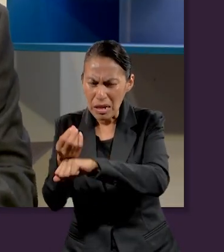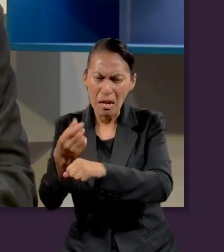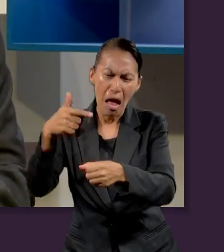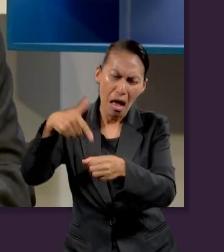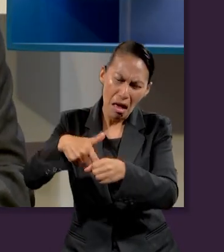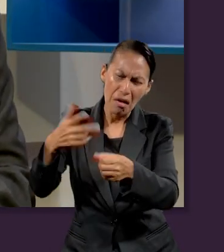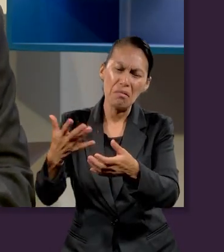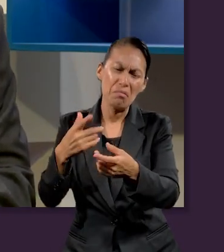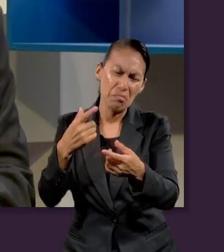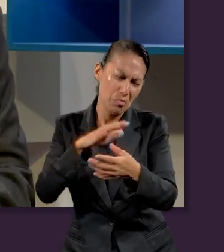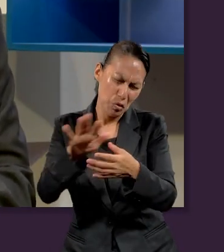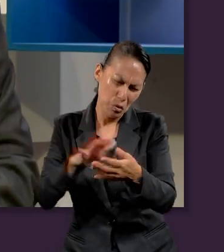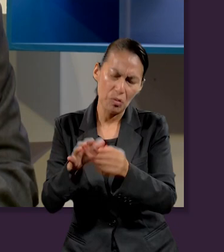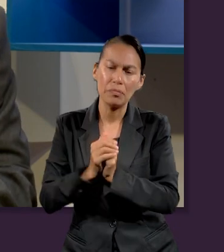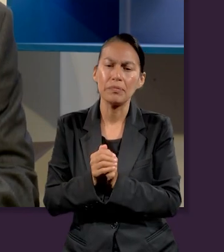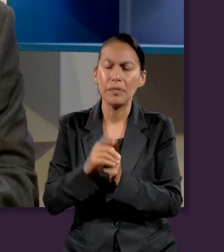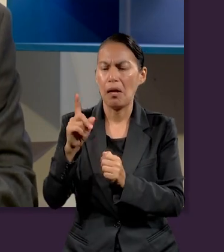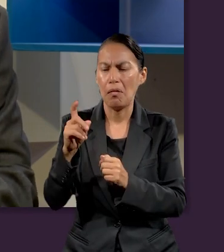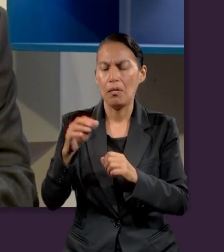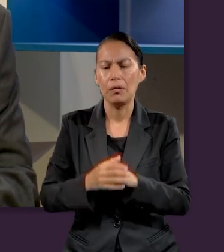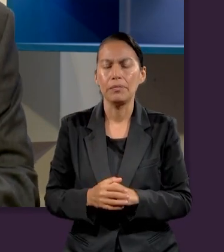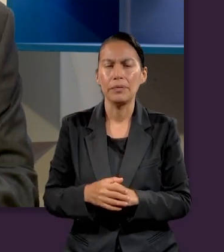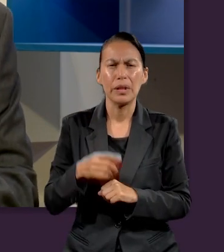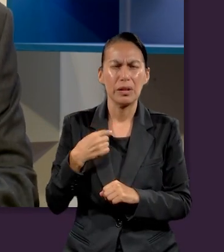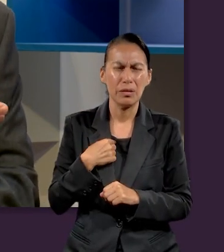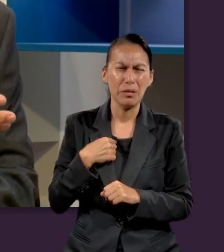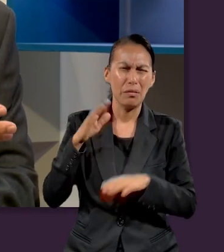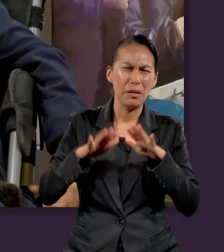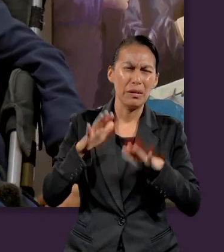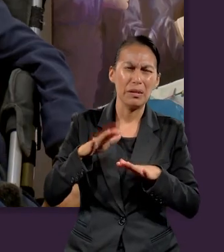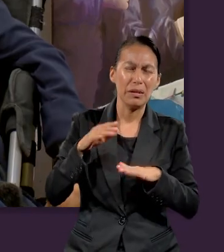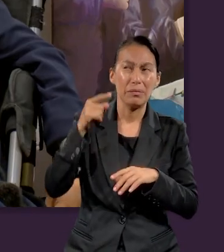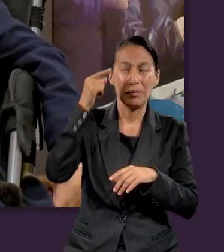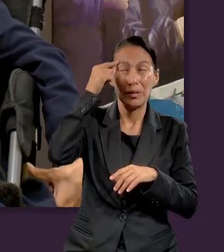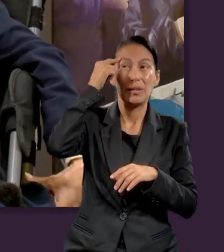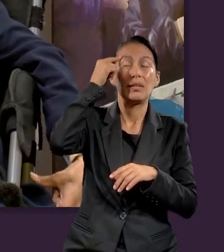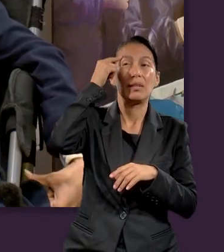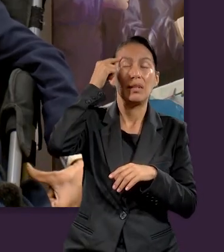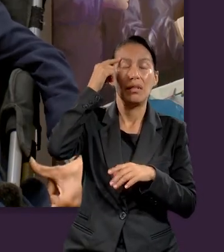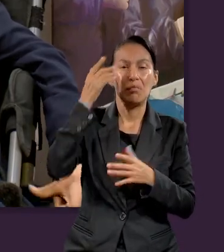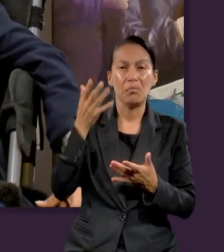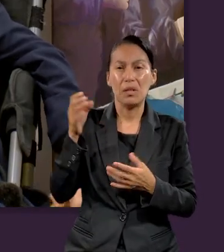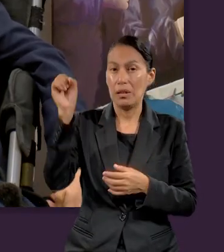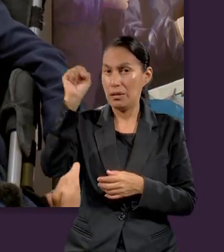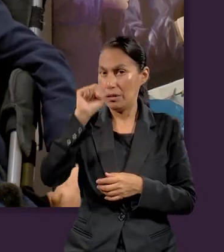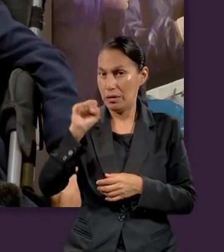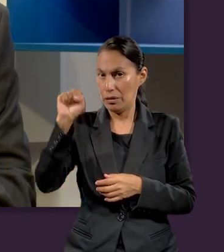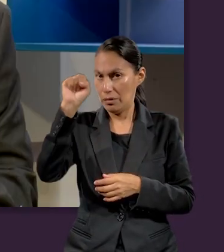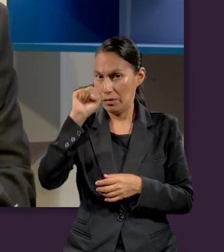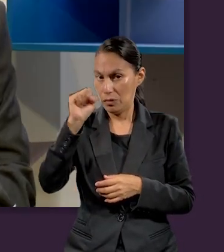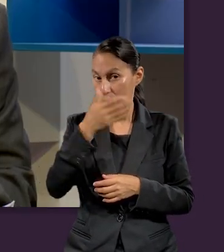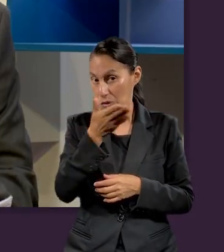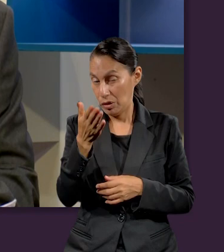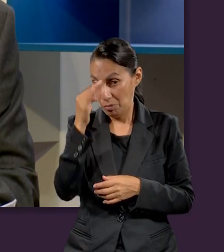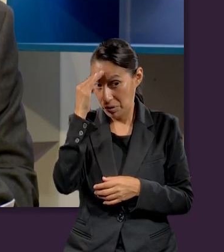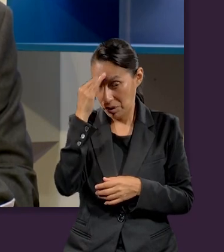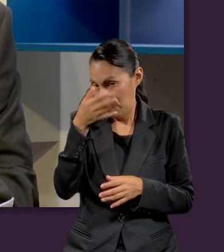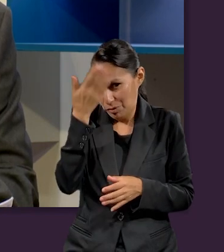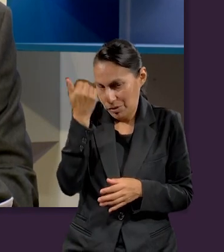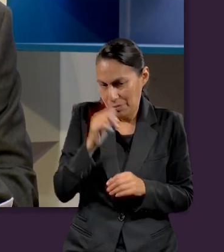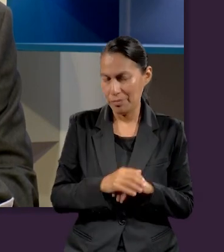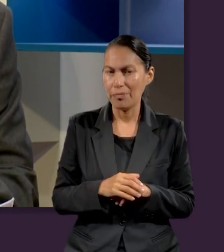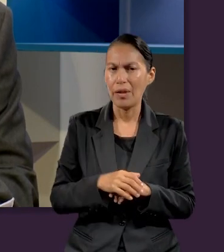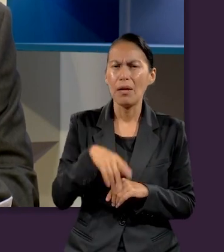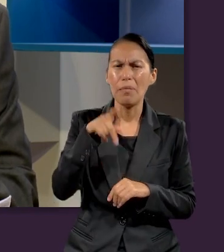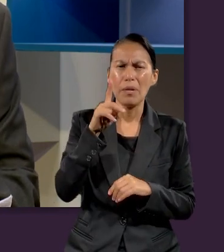momento, en segundos. Y yo he comparado a veces, no sé qué opinión les merezca a ustedes, como que el